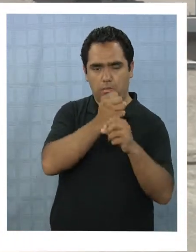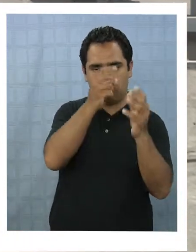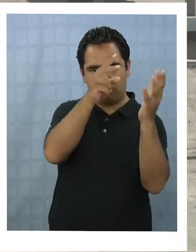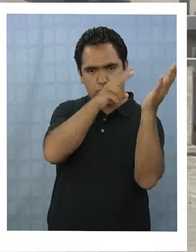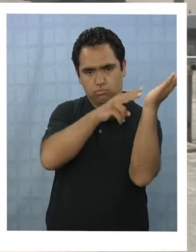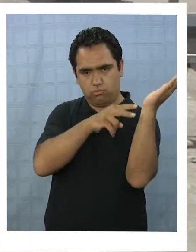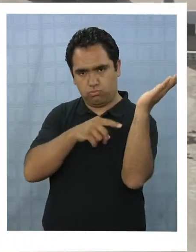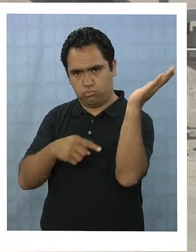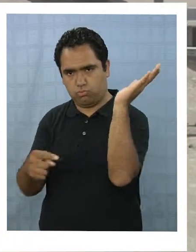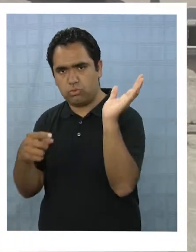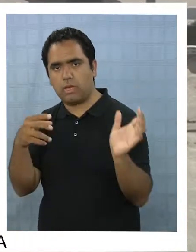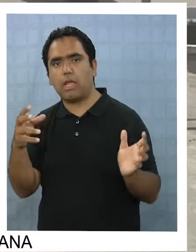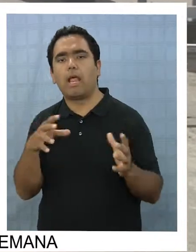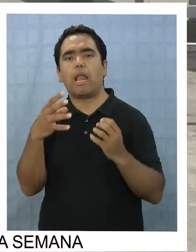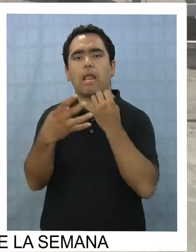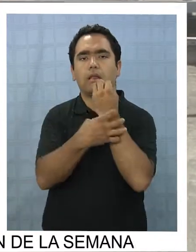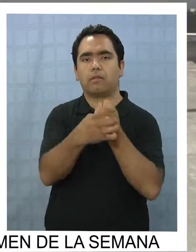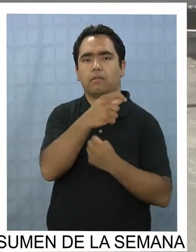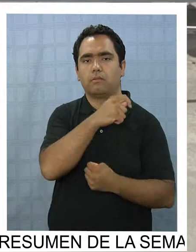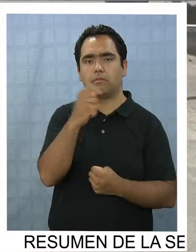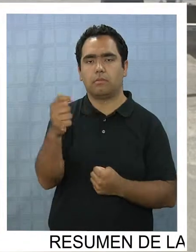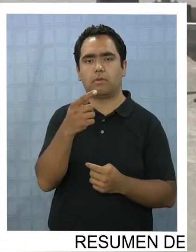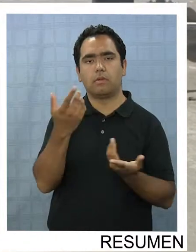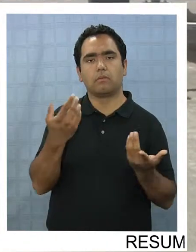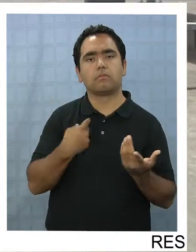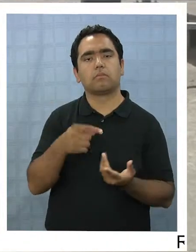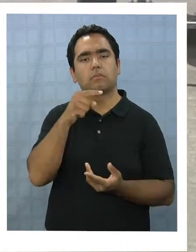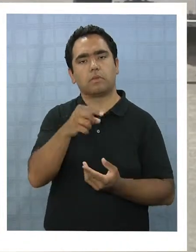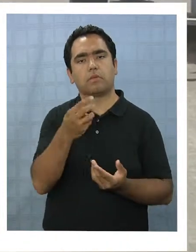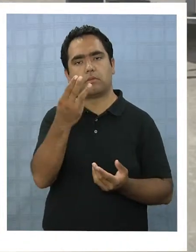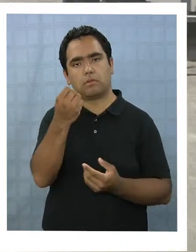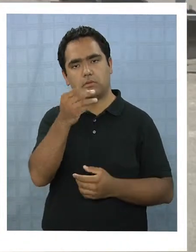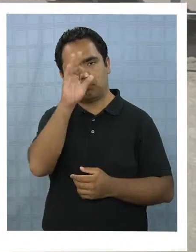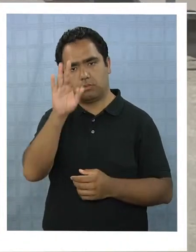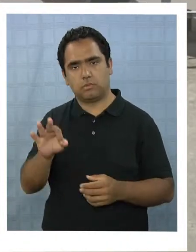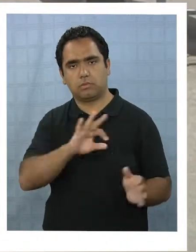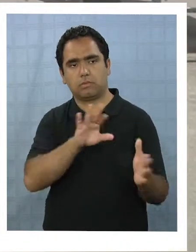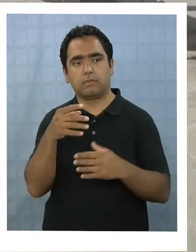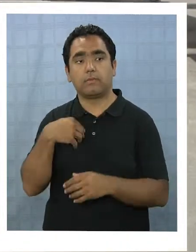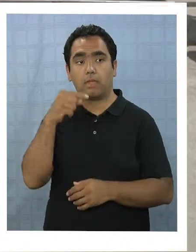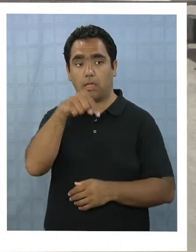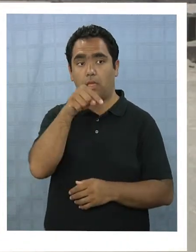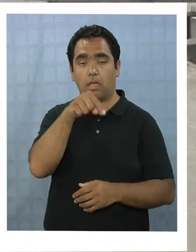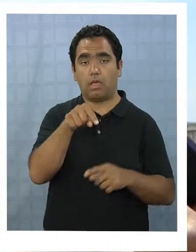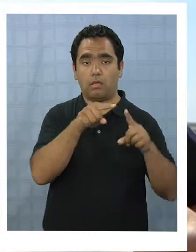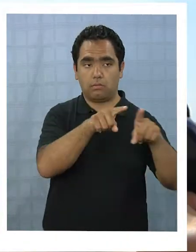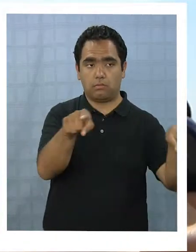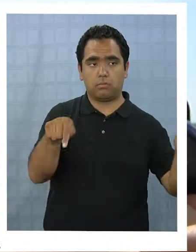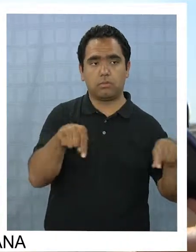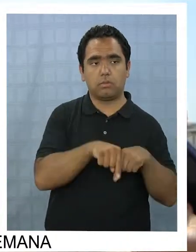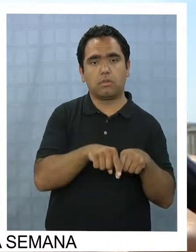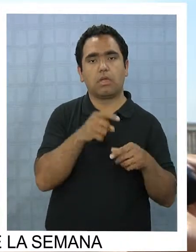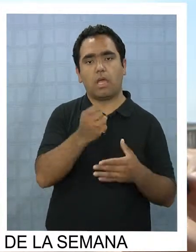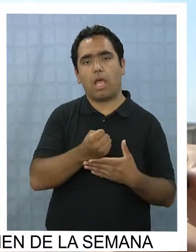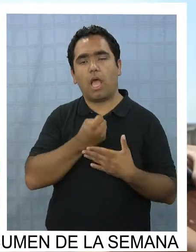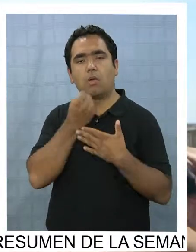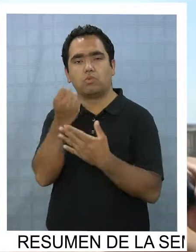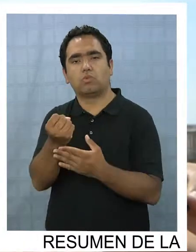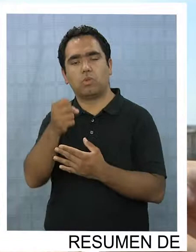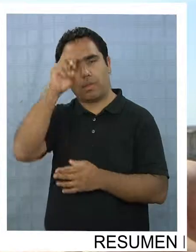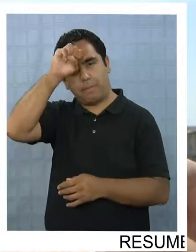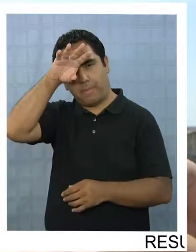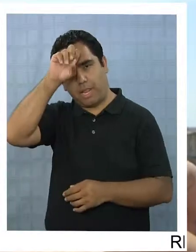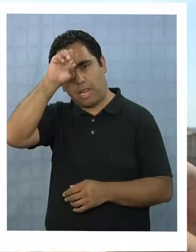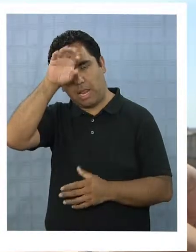en la región por otras empresas. Bueno, esta planta tiene efectivamente unos beneficios para la minera que suponen